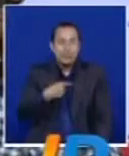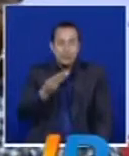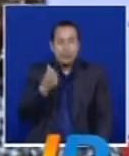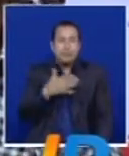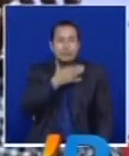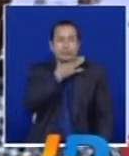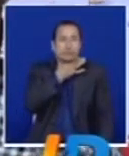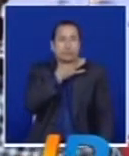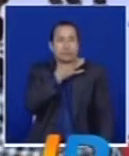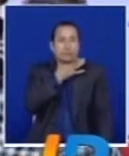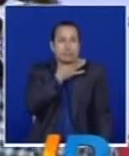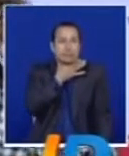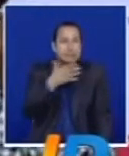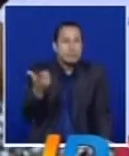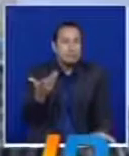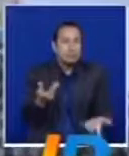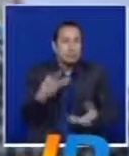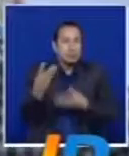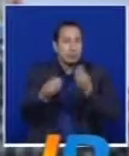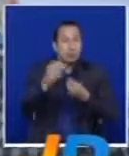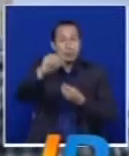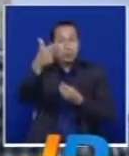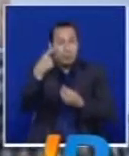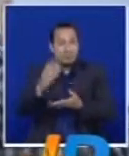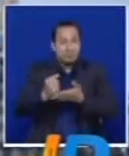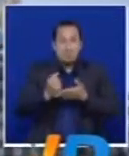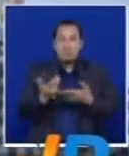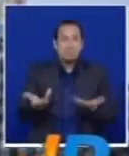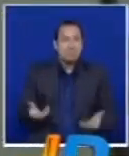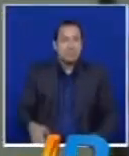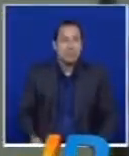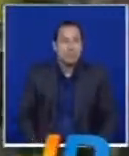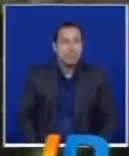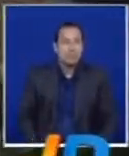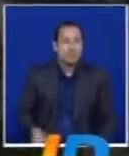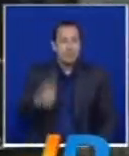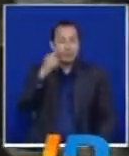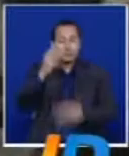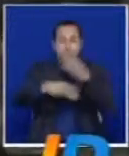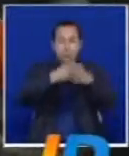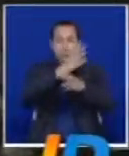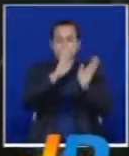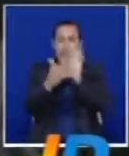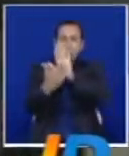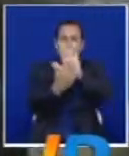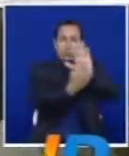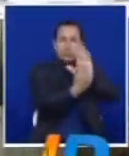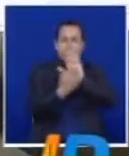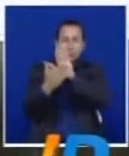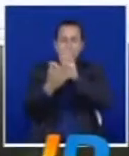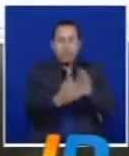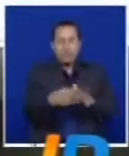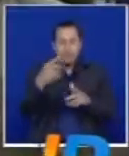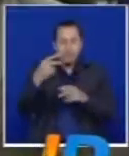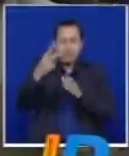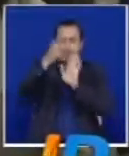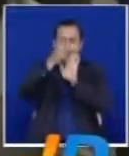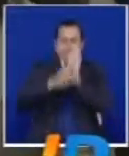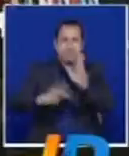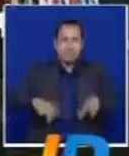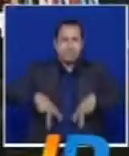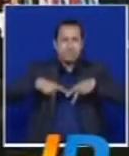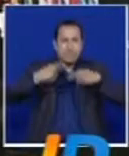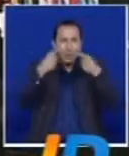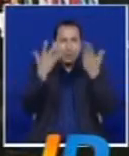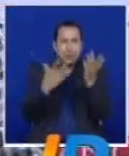crear, nadie le podía creer a uno. Cuero, quien quiso contarle al mundo y en especial a los afrodescendientes su experiencia, considera que no es imposible